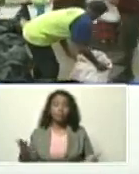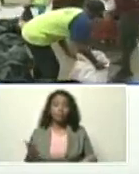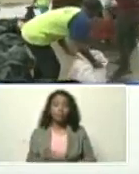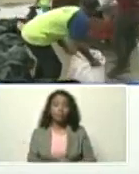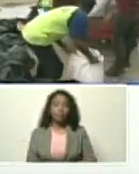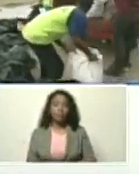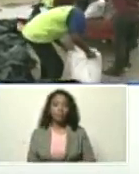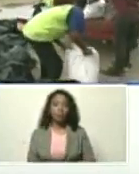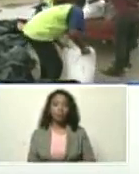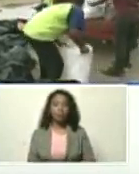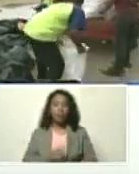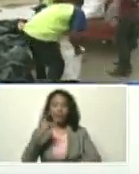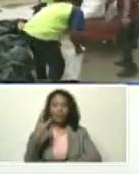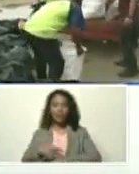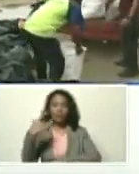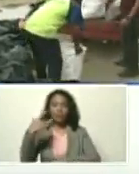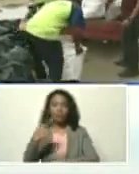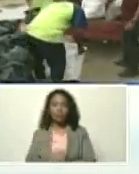grave,